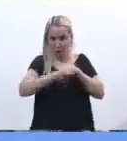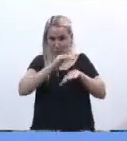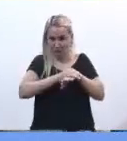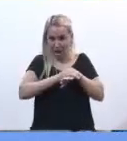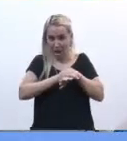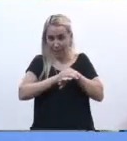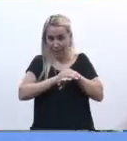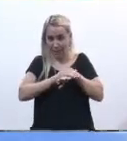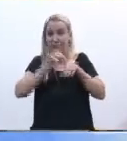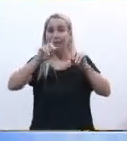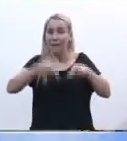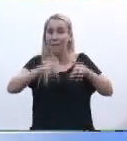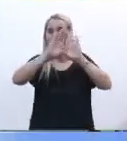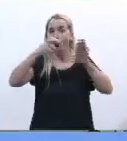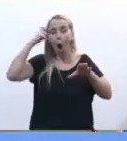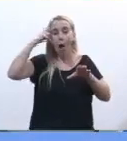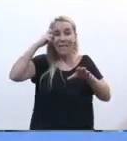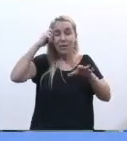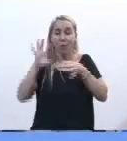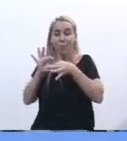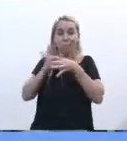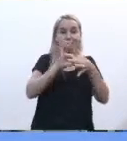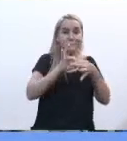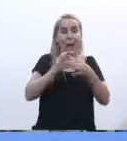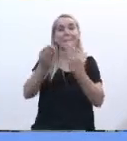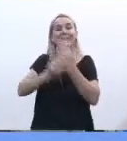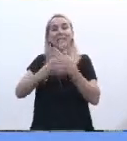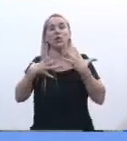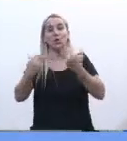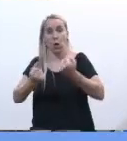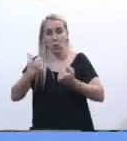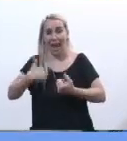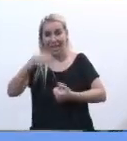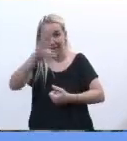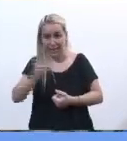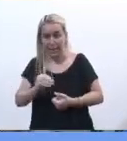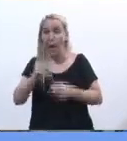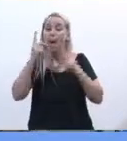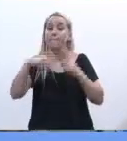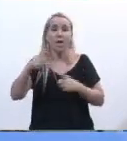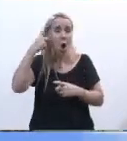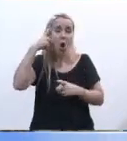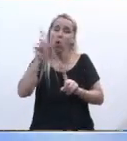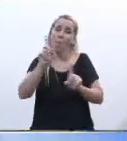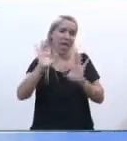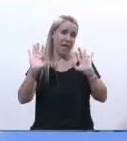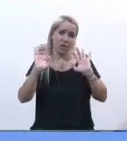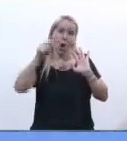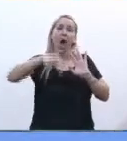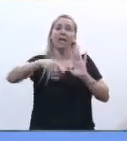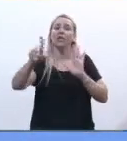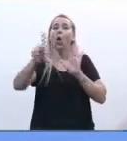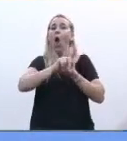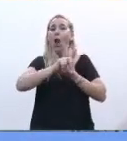que tenga algunas facultades el ministerio de salud de la república argentina pero no creo que sea una ley de orden